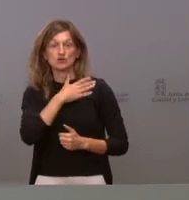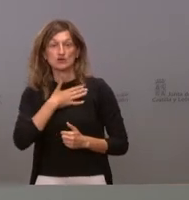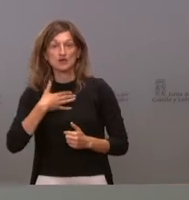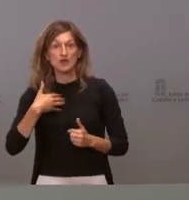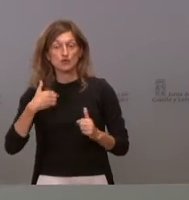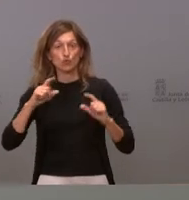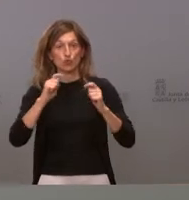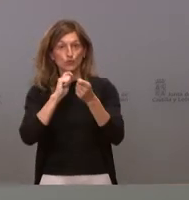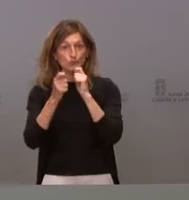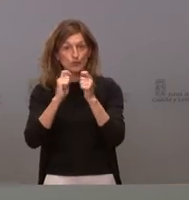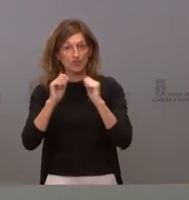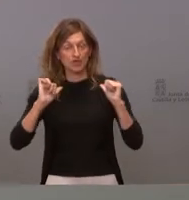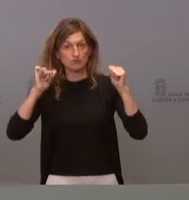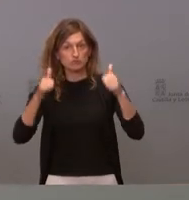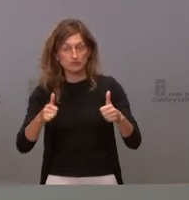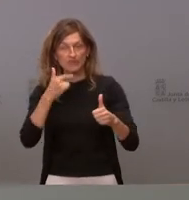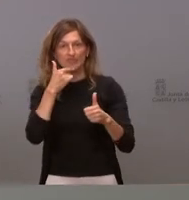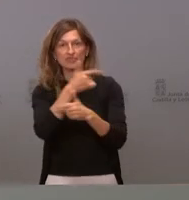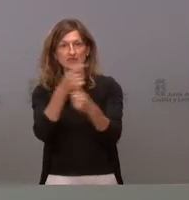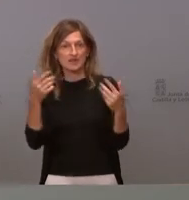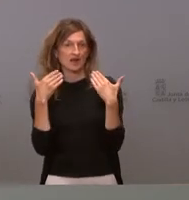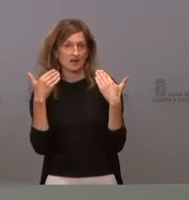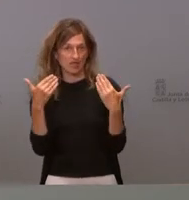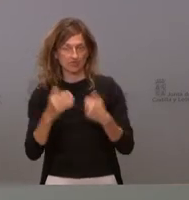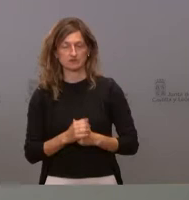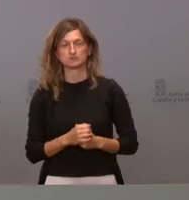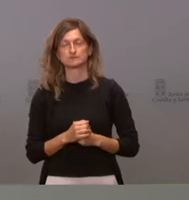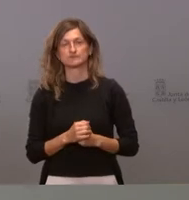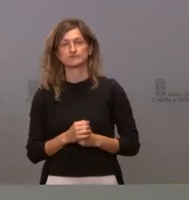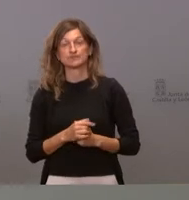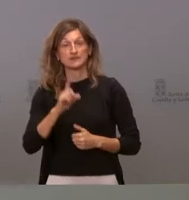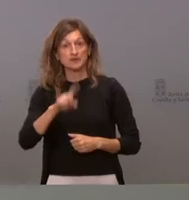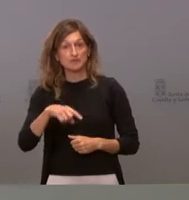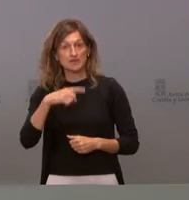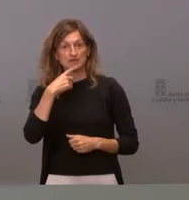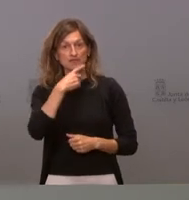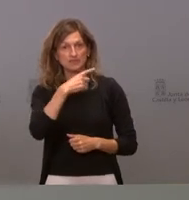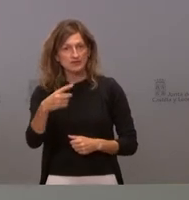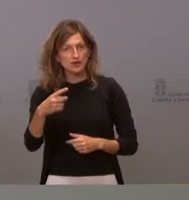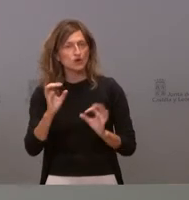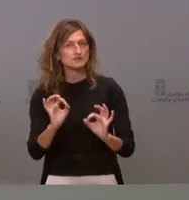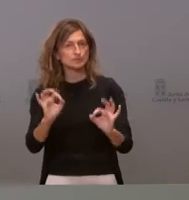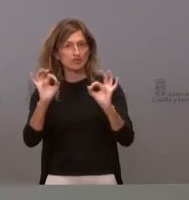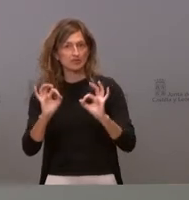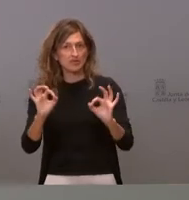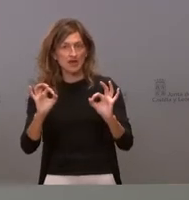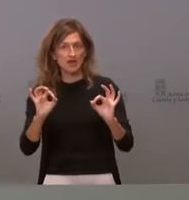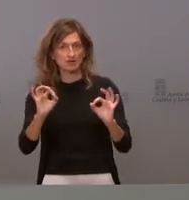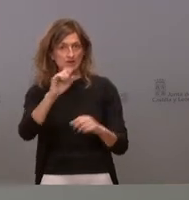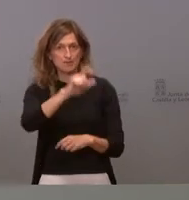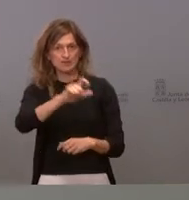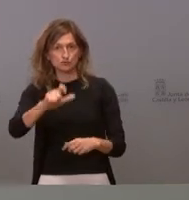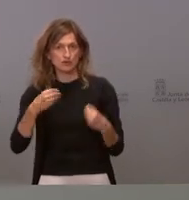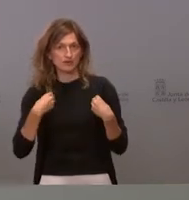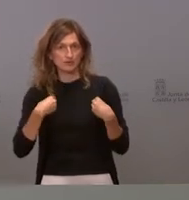esta rueda de prensa dando las gracias. Quiero dar las gracias y quiero hacer una mención muy especial al conjunto de toda la